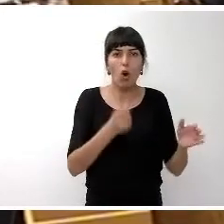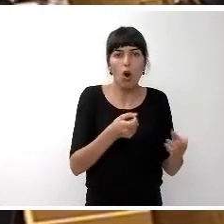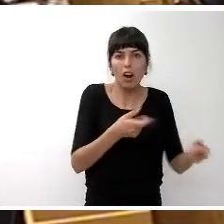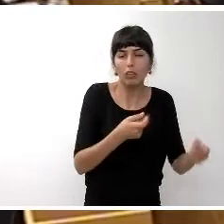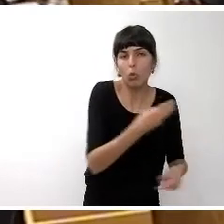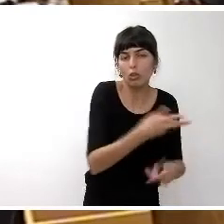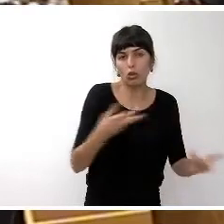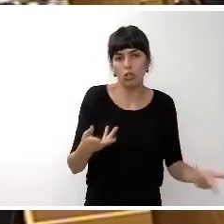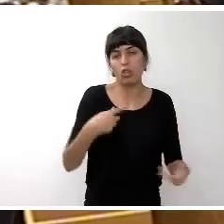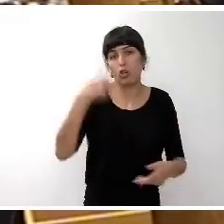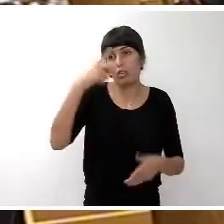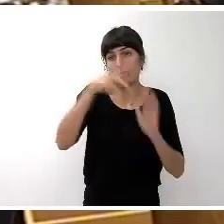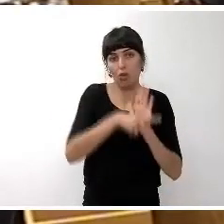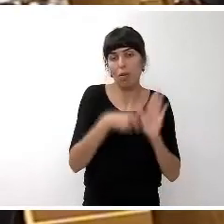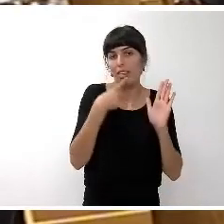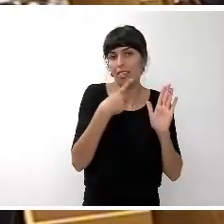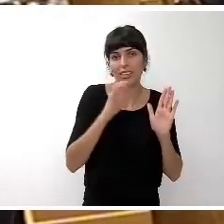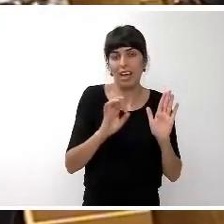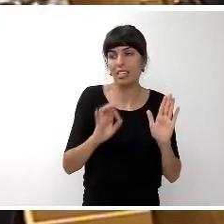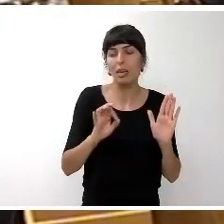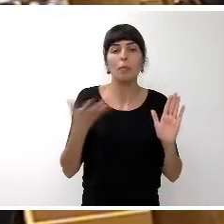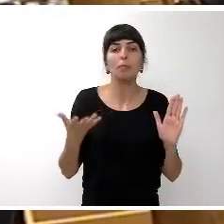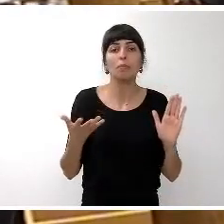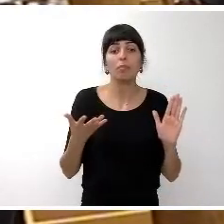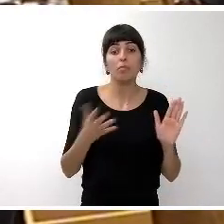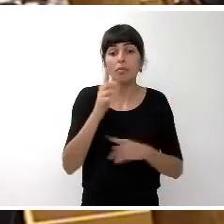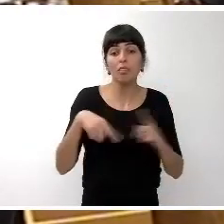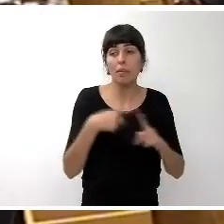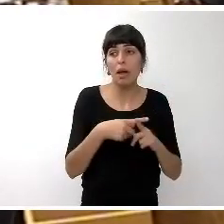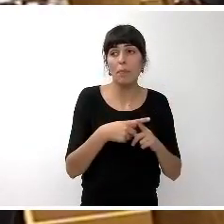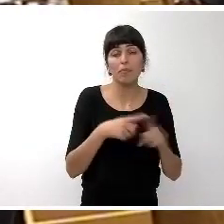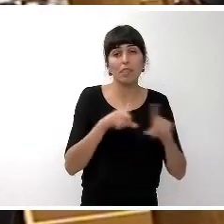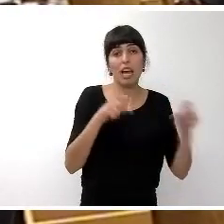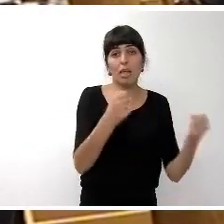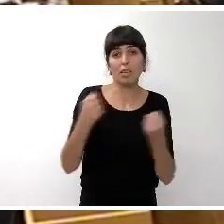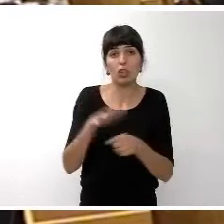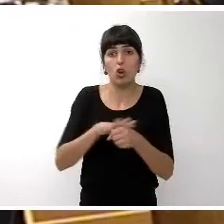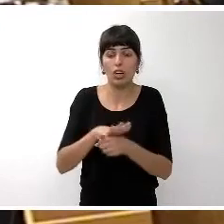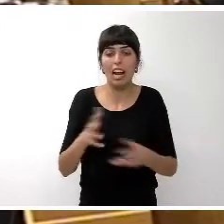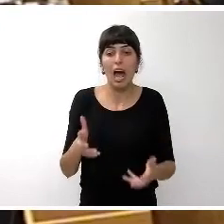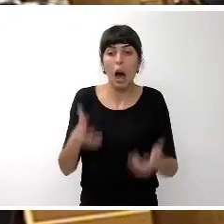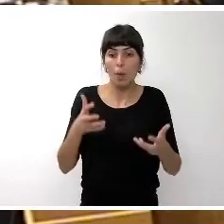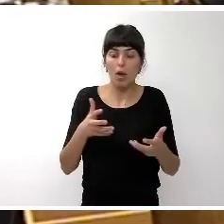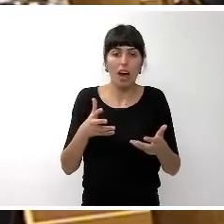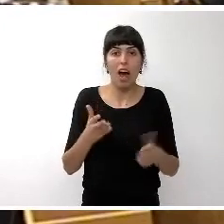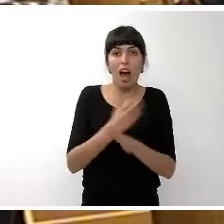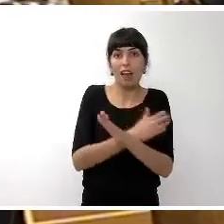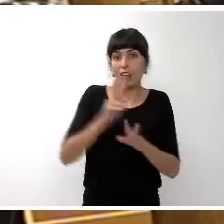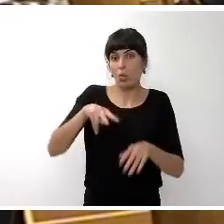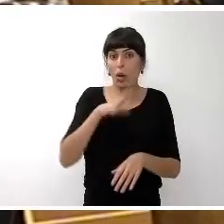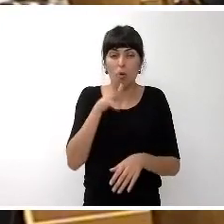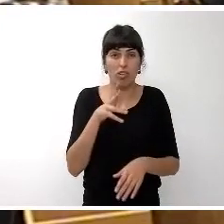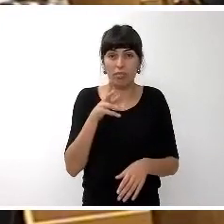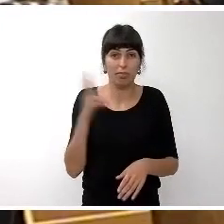que la norma establece además no es práctica habitual en ninguna administración local aprobarlo con tanta antelación precisamente porque deriva de